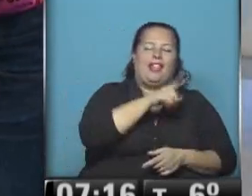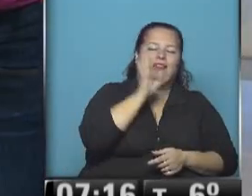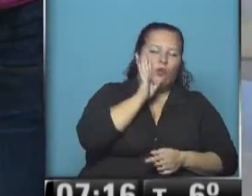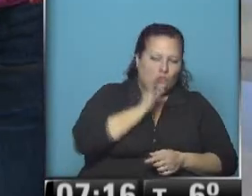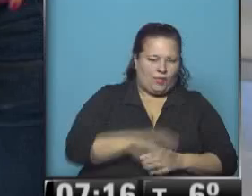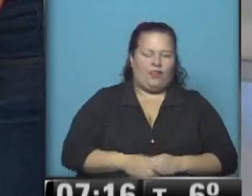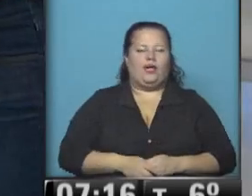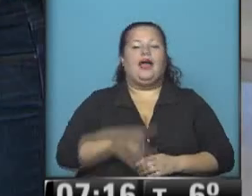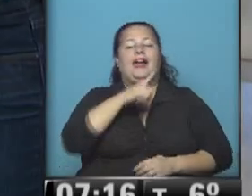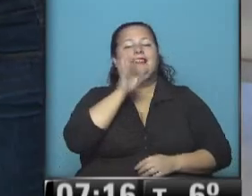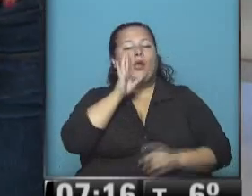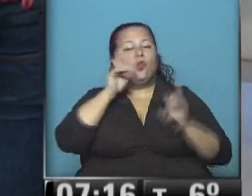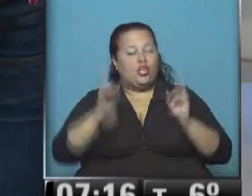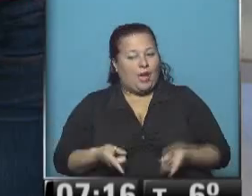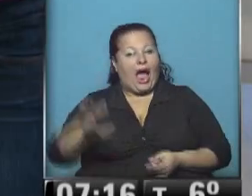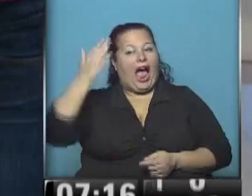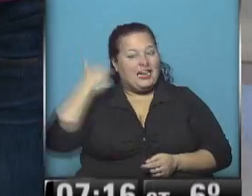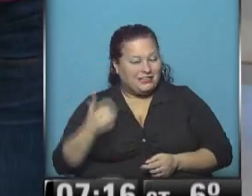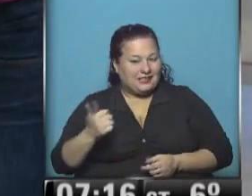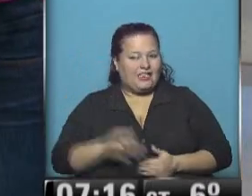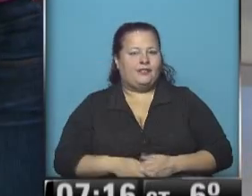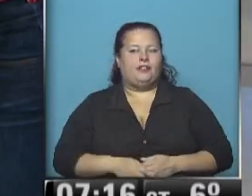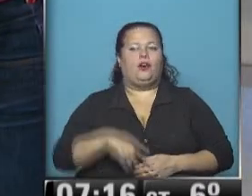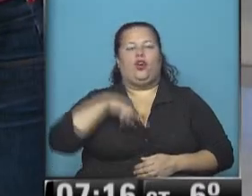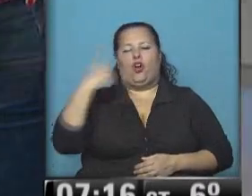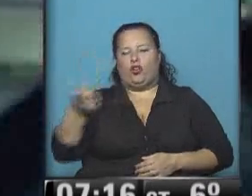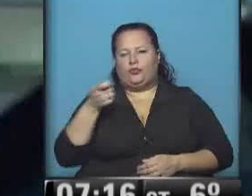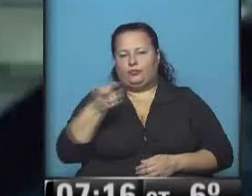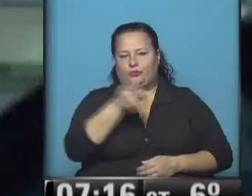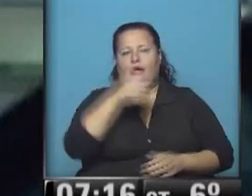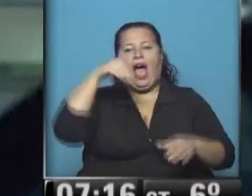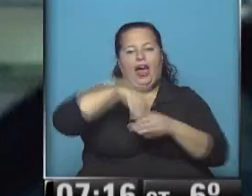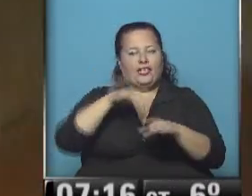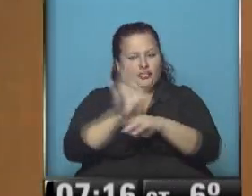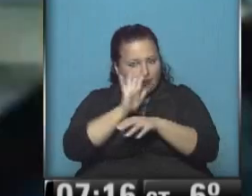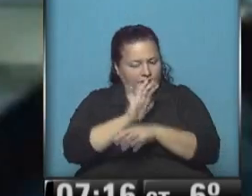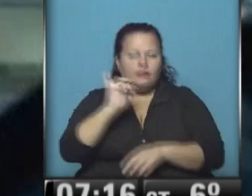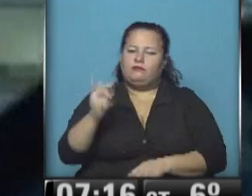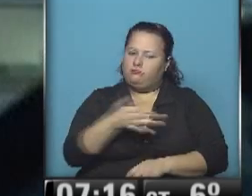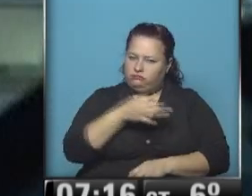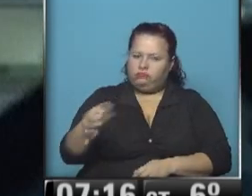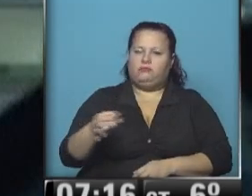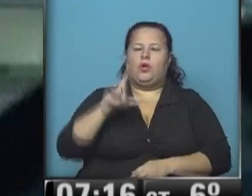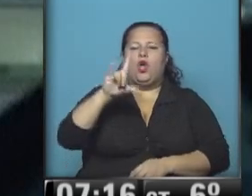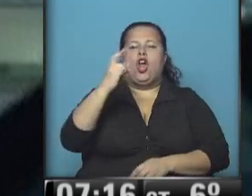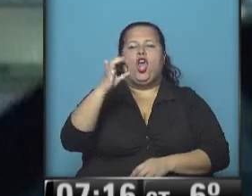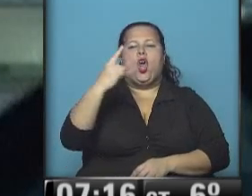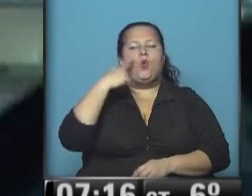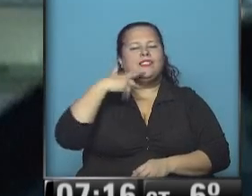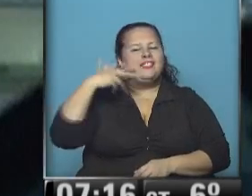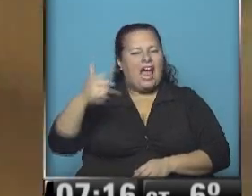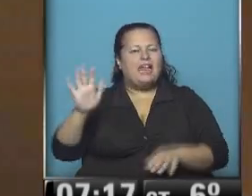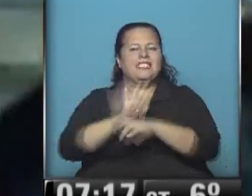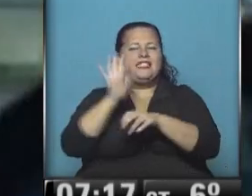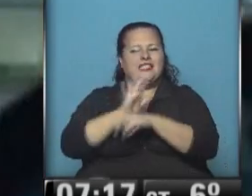Unidos. En Estados Unidos también ayer otra masacre, en este caso en un cine. Así es, estamos en Luisiana, en una cadena